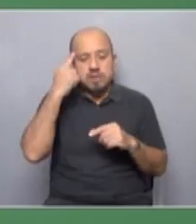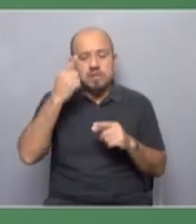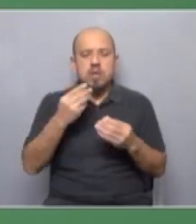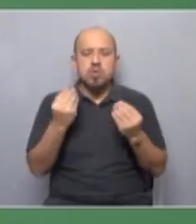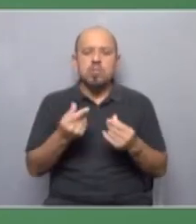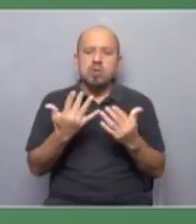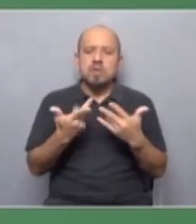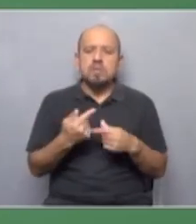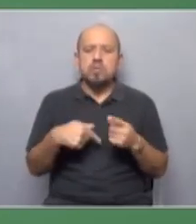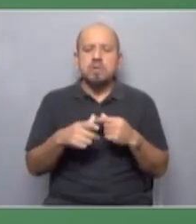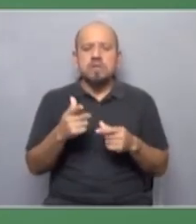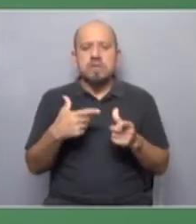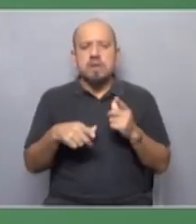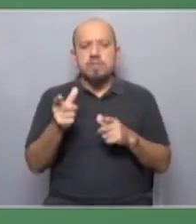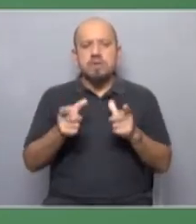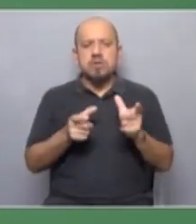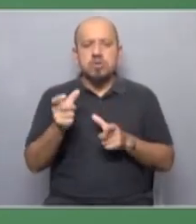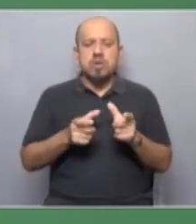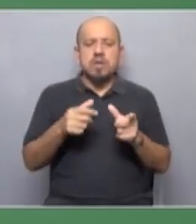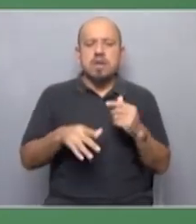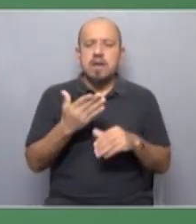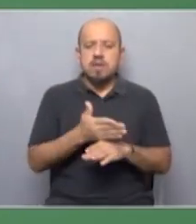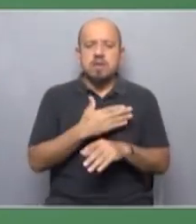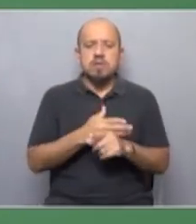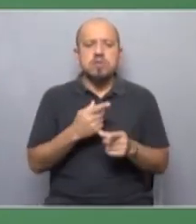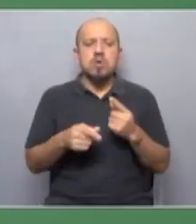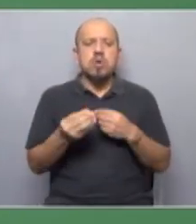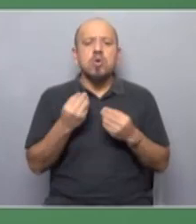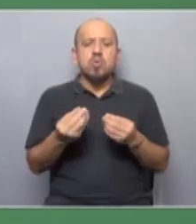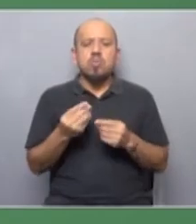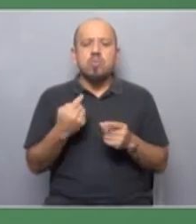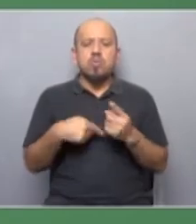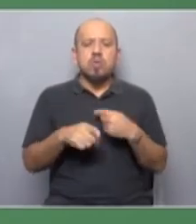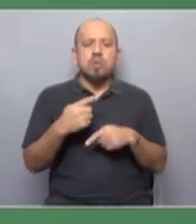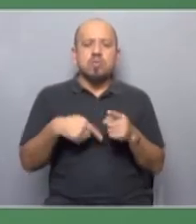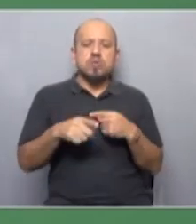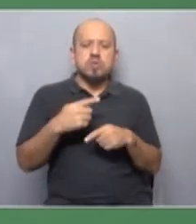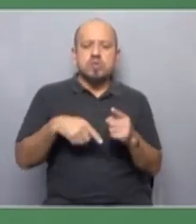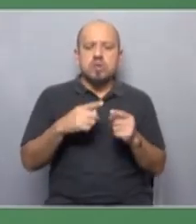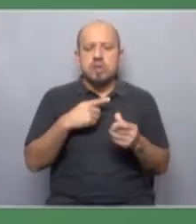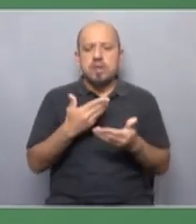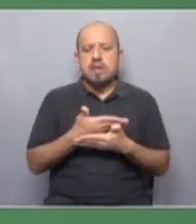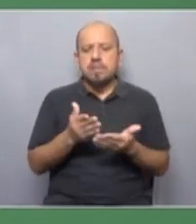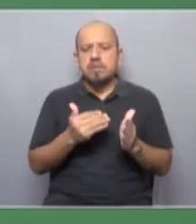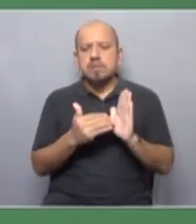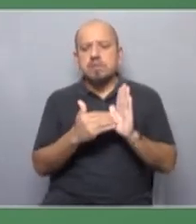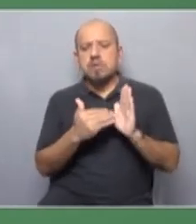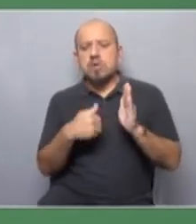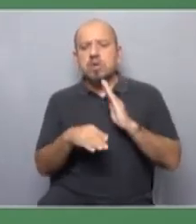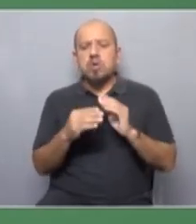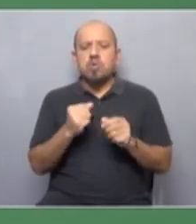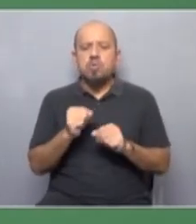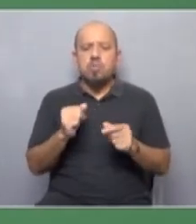organizamos esa gente que antes no era tan visibilizada cómo podemos aumentar la representación y estas demandas y cómo nos podemos